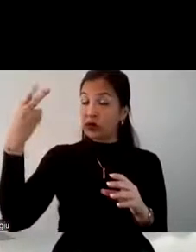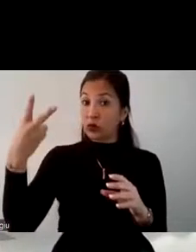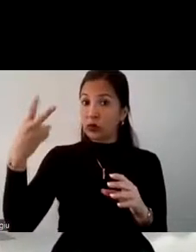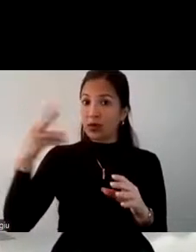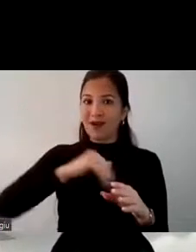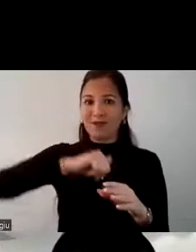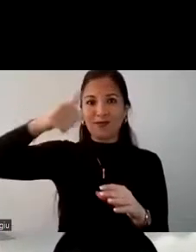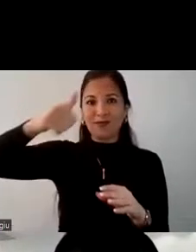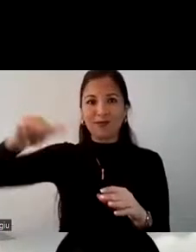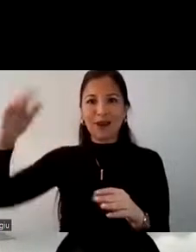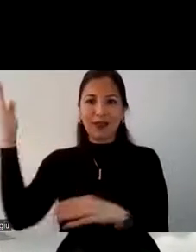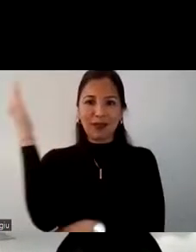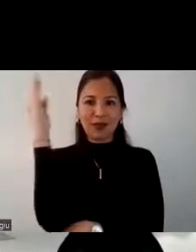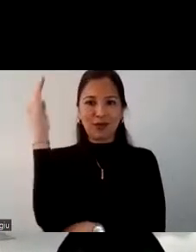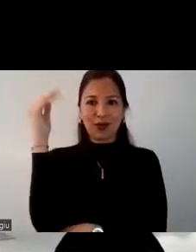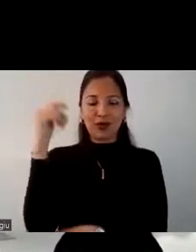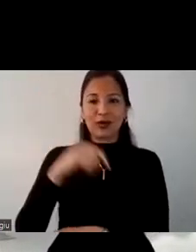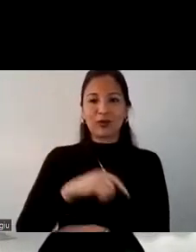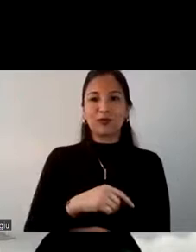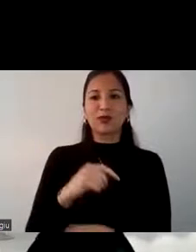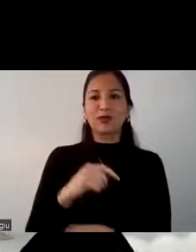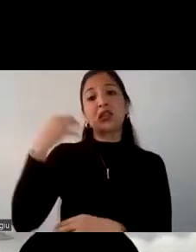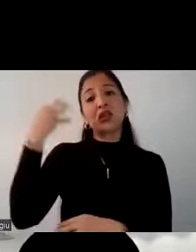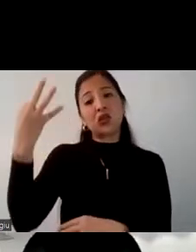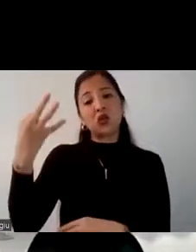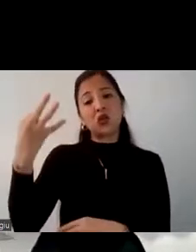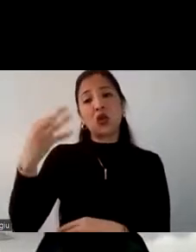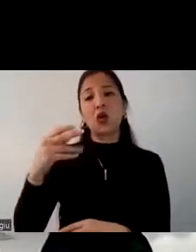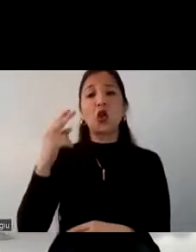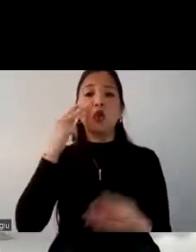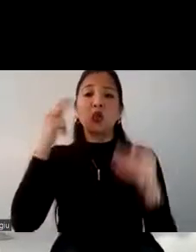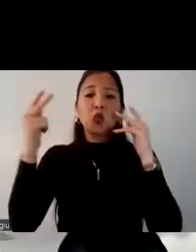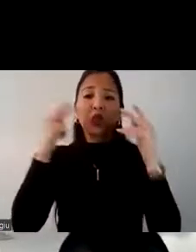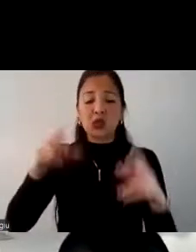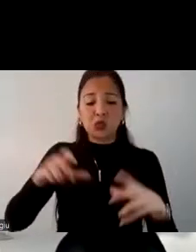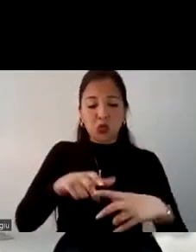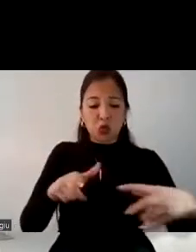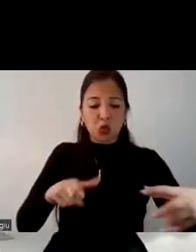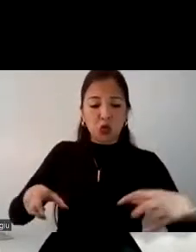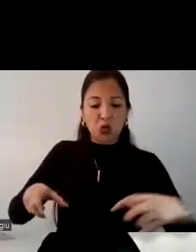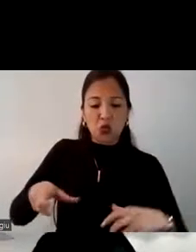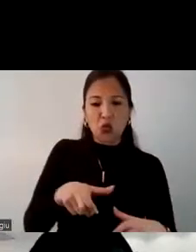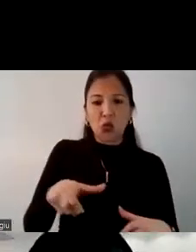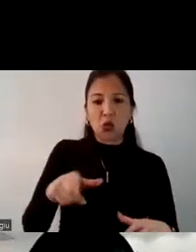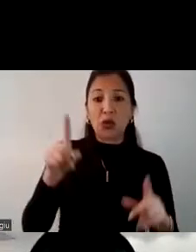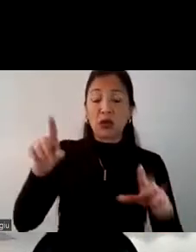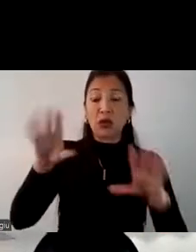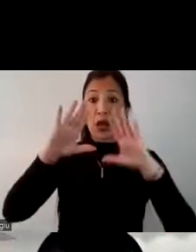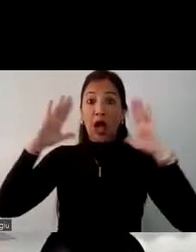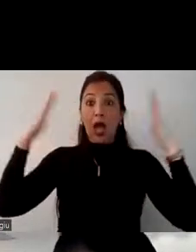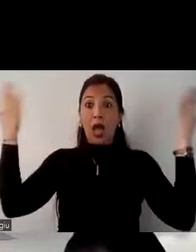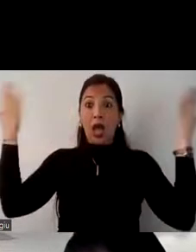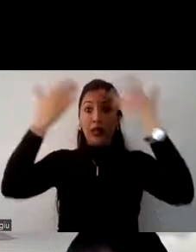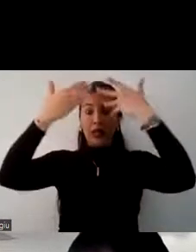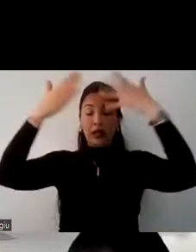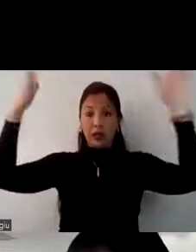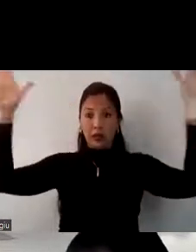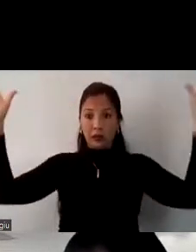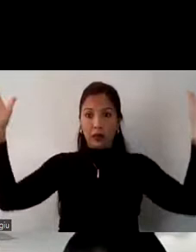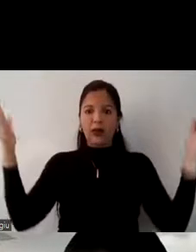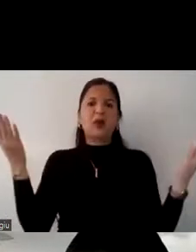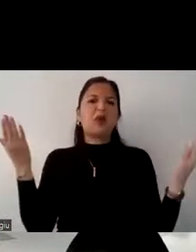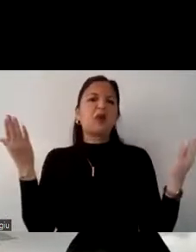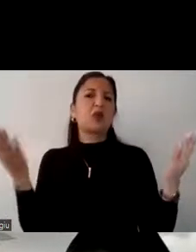naturaleza y en tercer lugar el turismo urbano. Si se dan cuenta, todas las actividades son al aire libre y eso es más que nada porque aún se